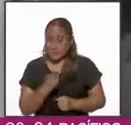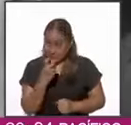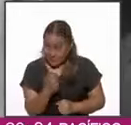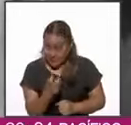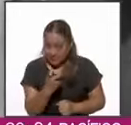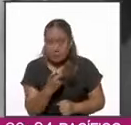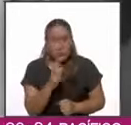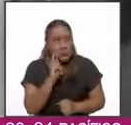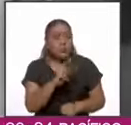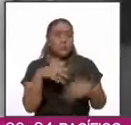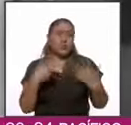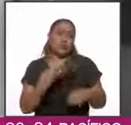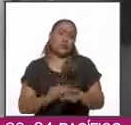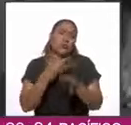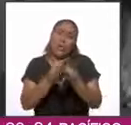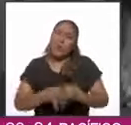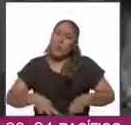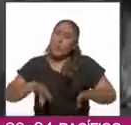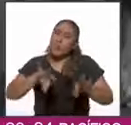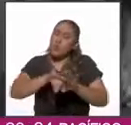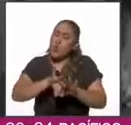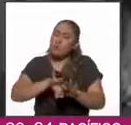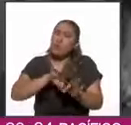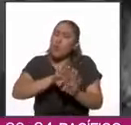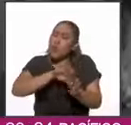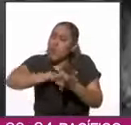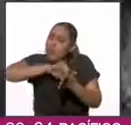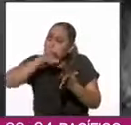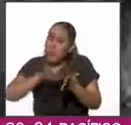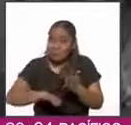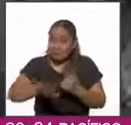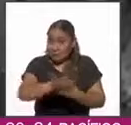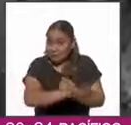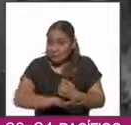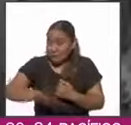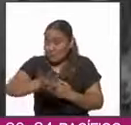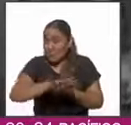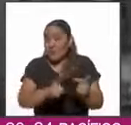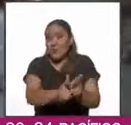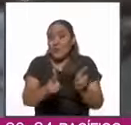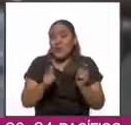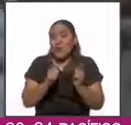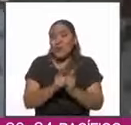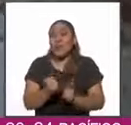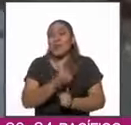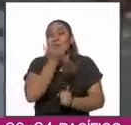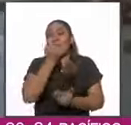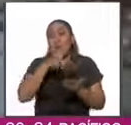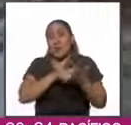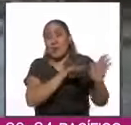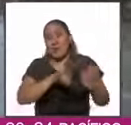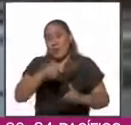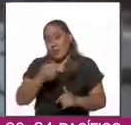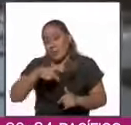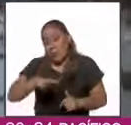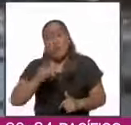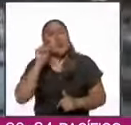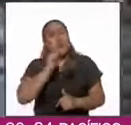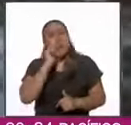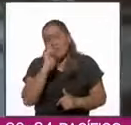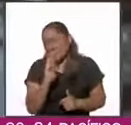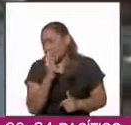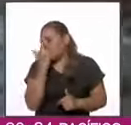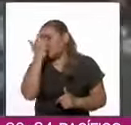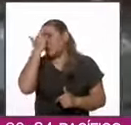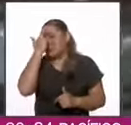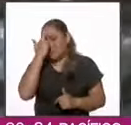hace memorable y ejemplar al movimiento estudiantil de 1968, que debe ser recordado por eso